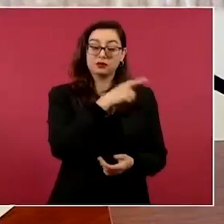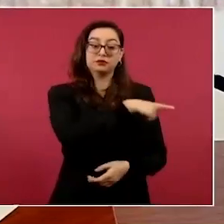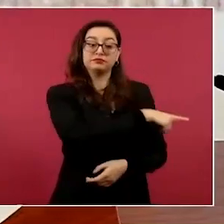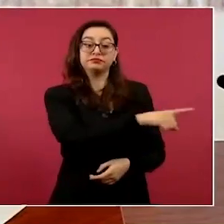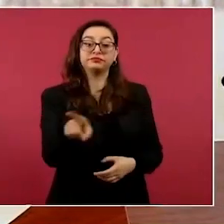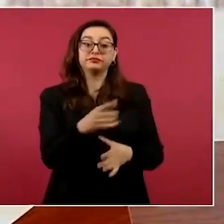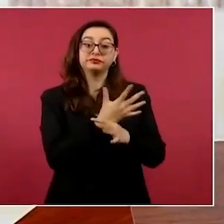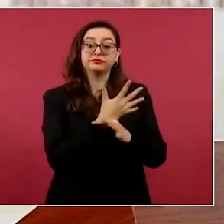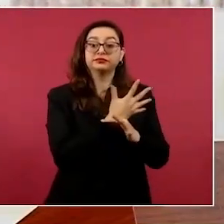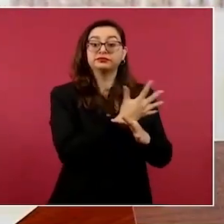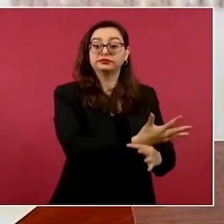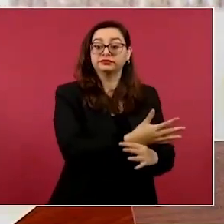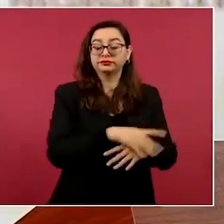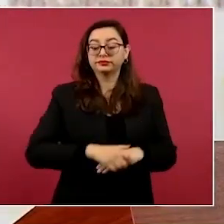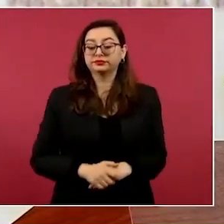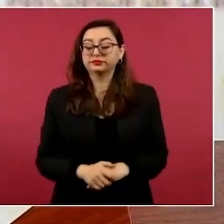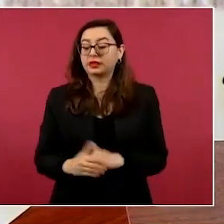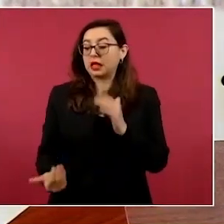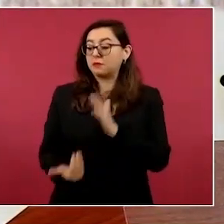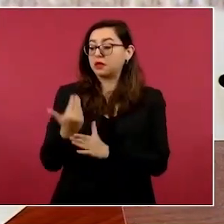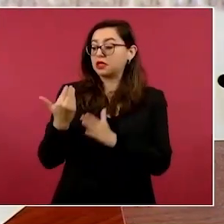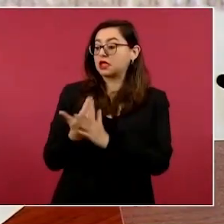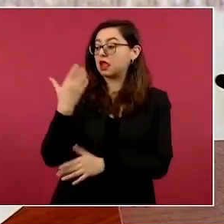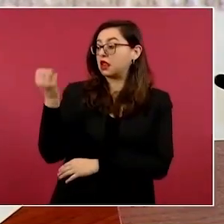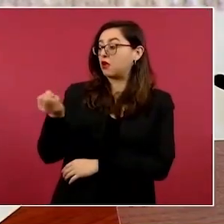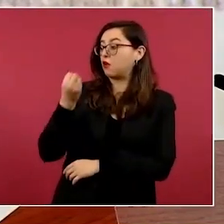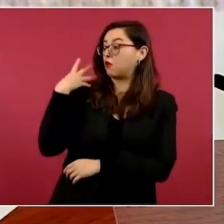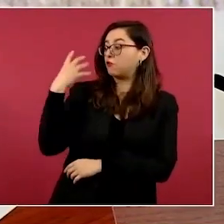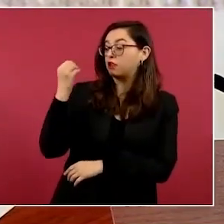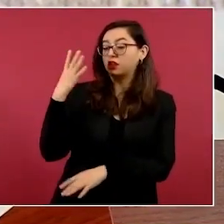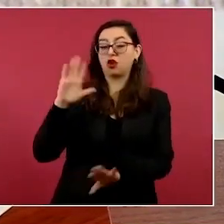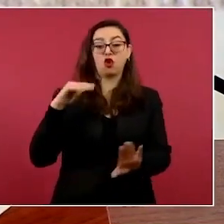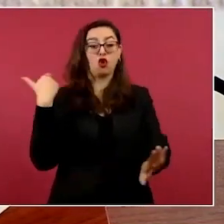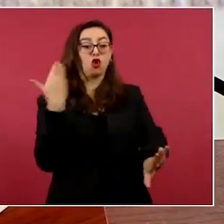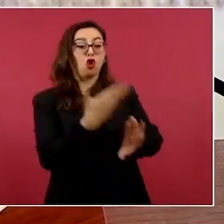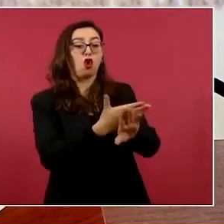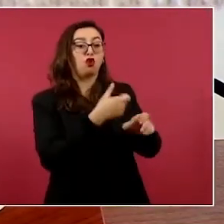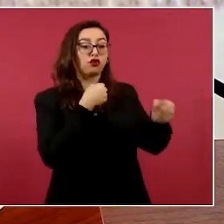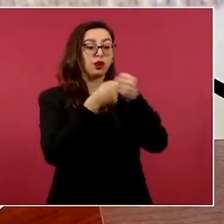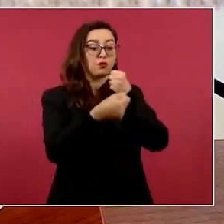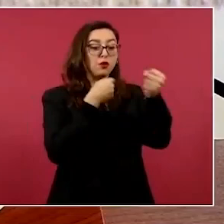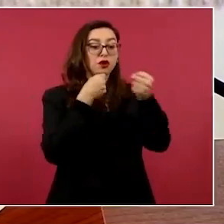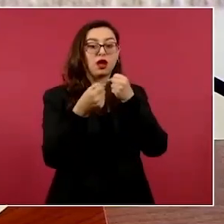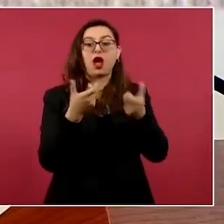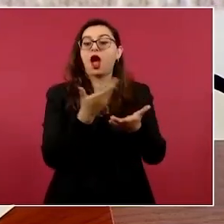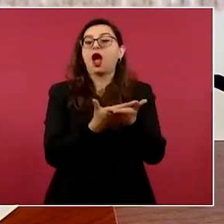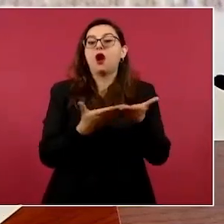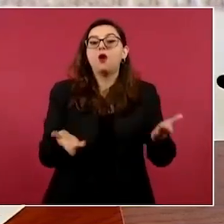porque ahora se hacen las víctimas.